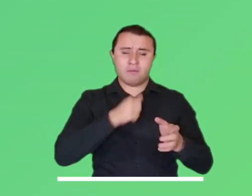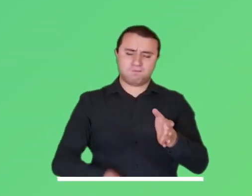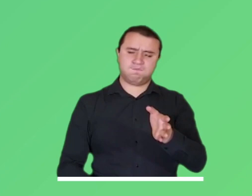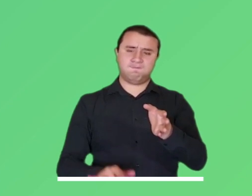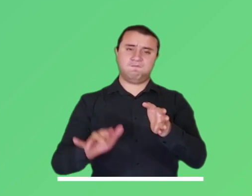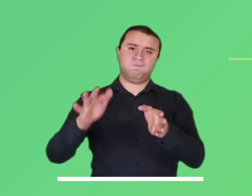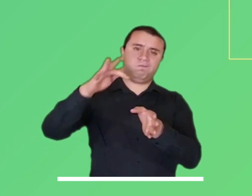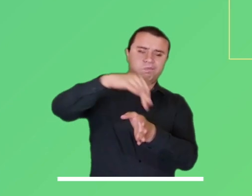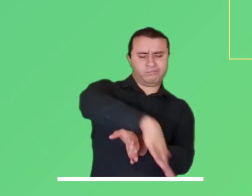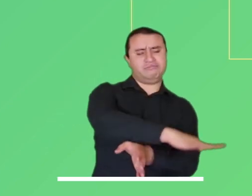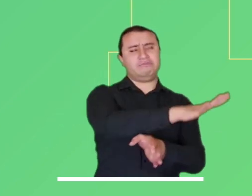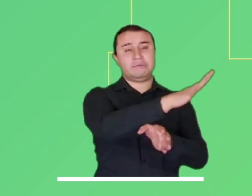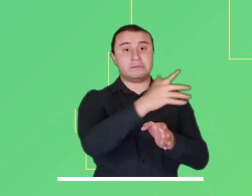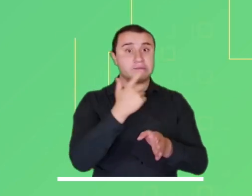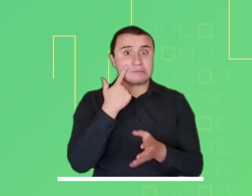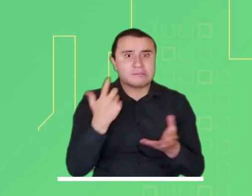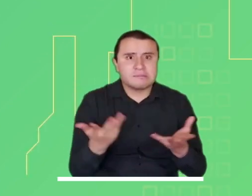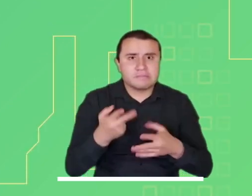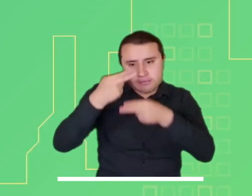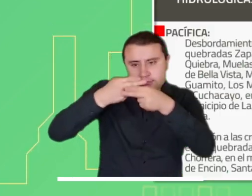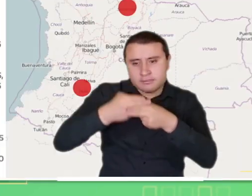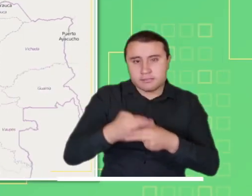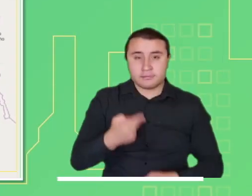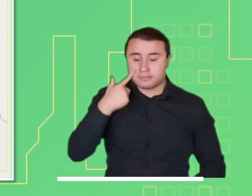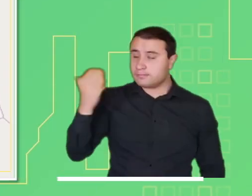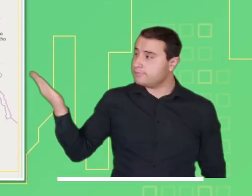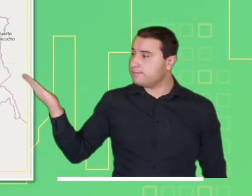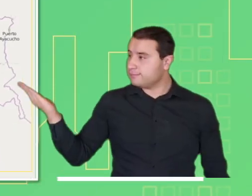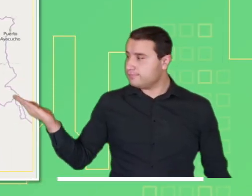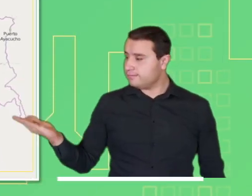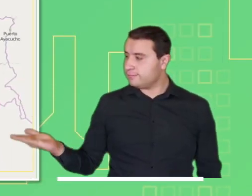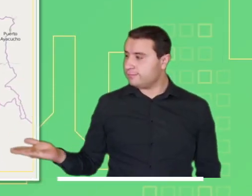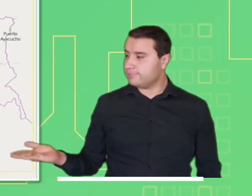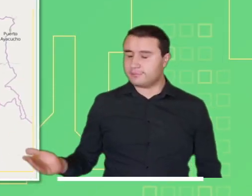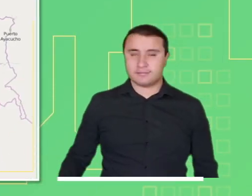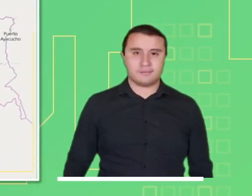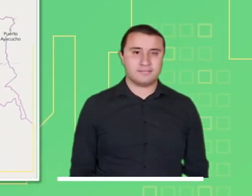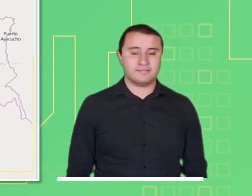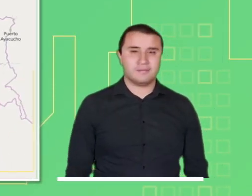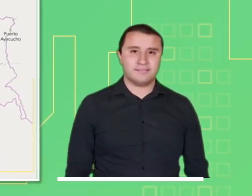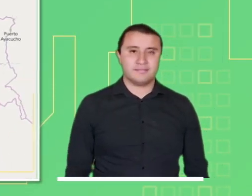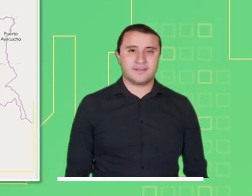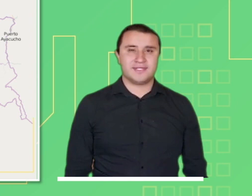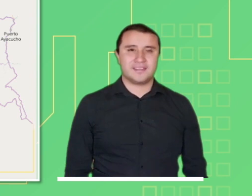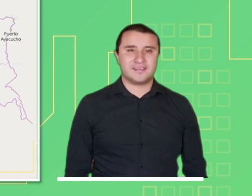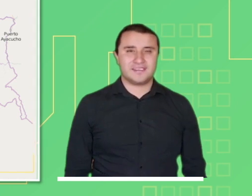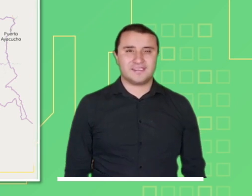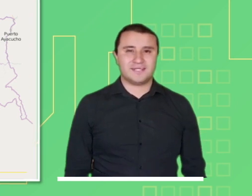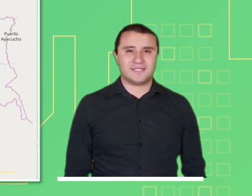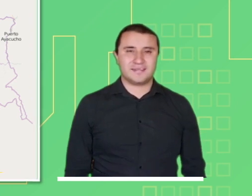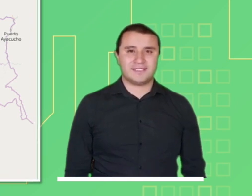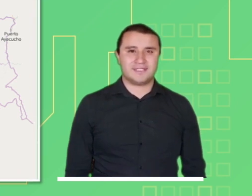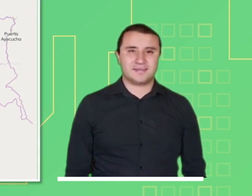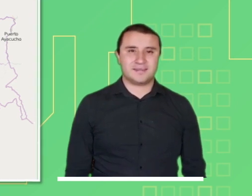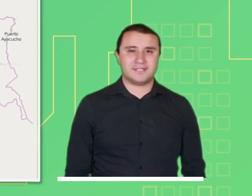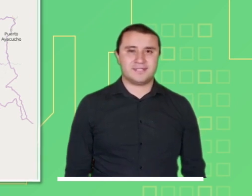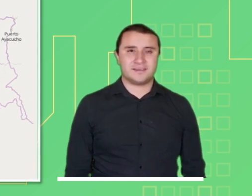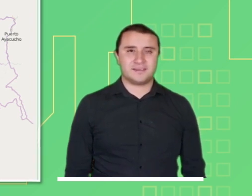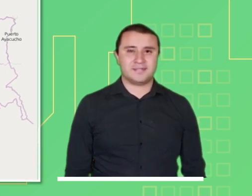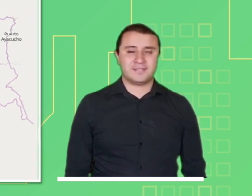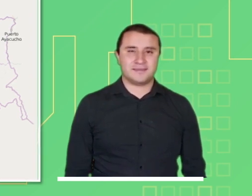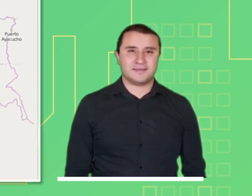alertas que se encuentran activas. Alerta roja por desbordamiento de las quebradas Zapatero, Quiebra, Muelas, Canal de Bellavista,